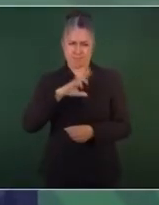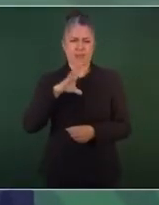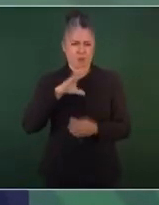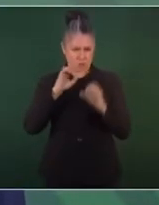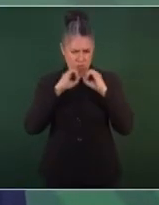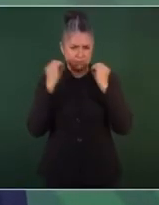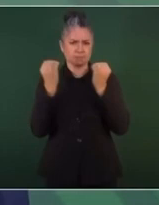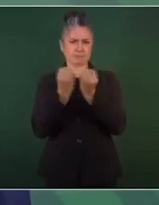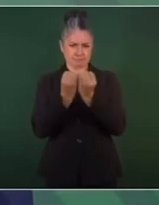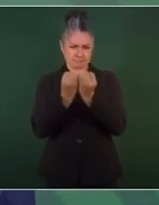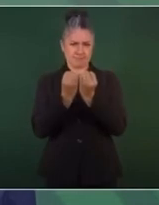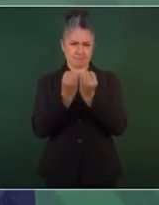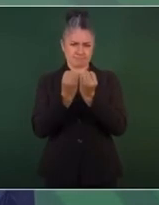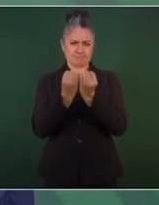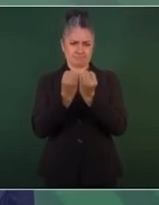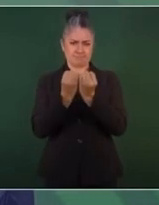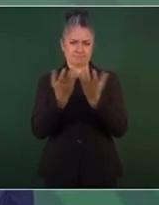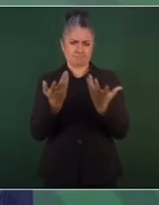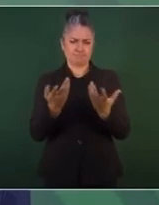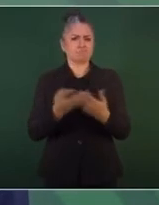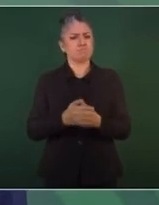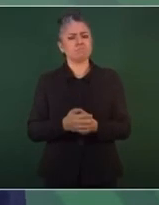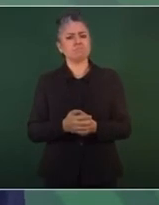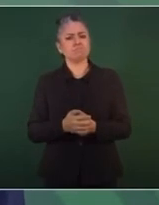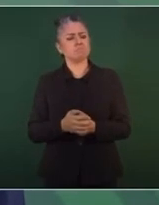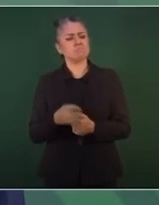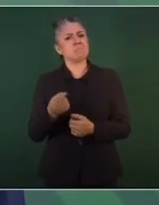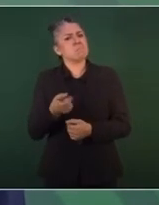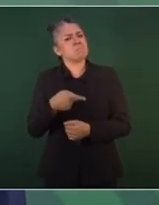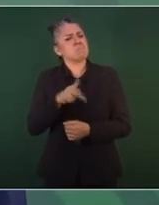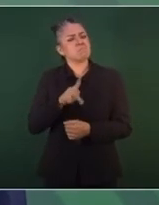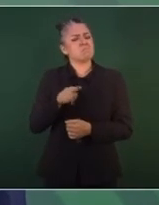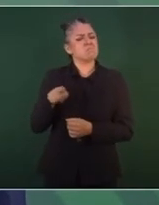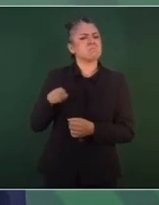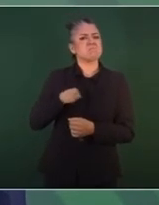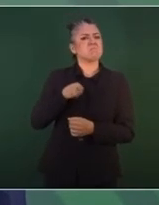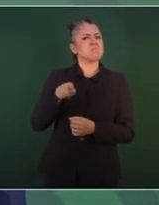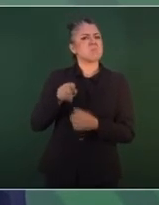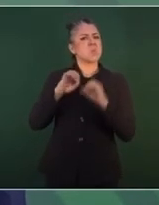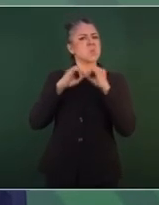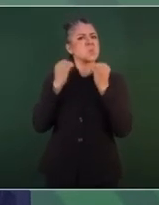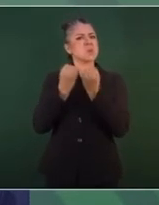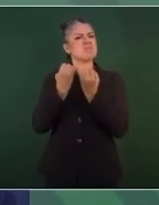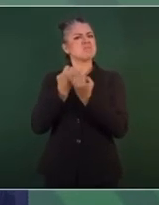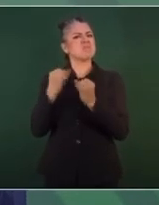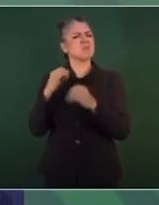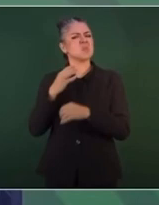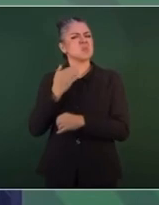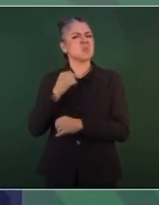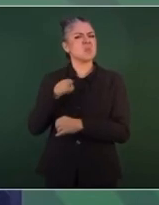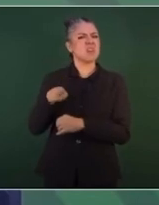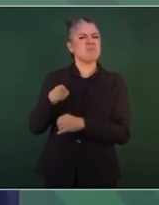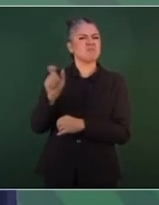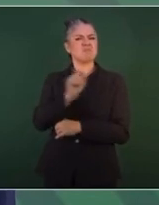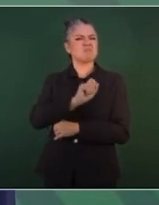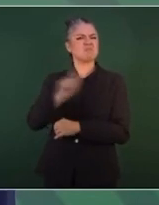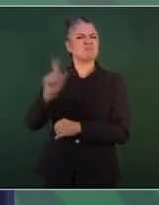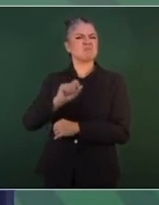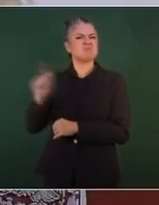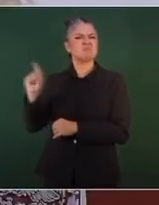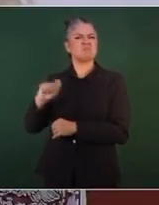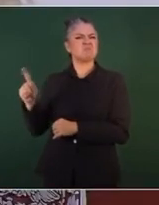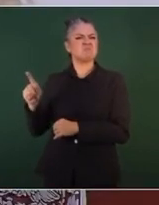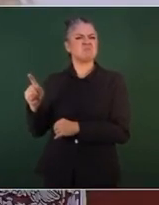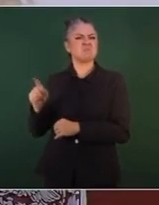no actúan con profesionalismo, con